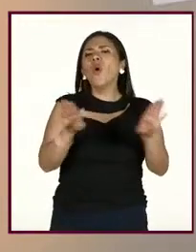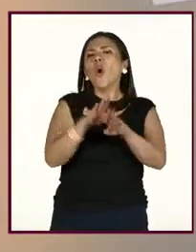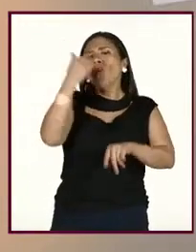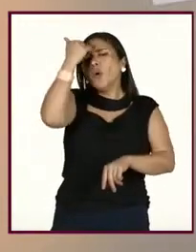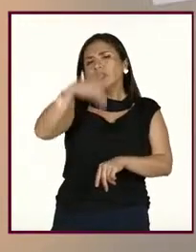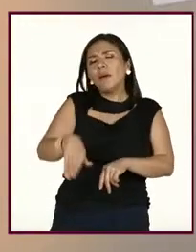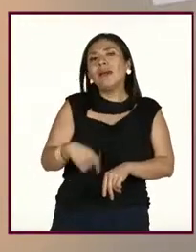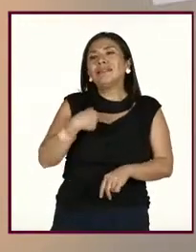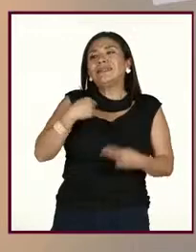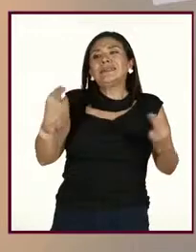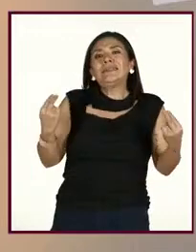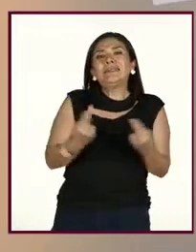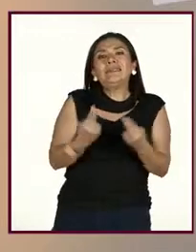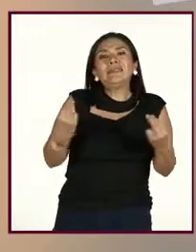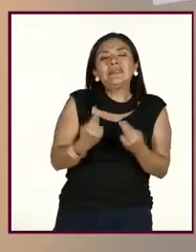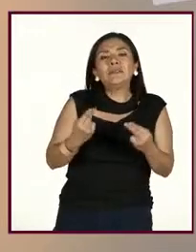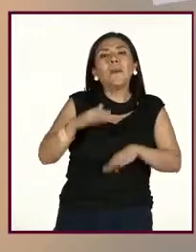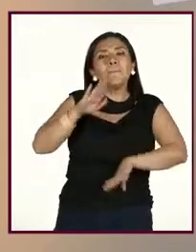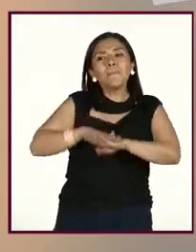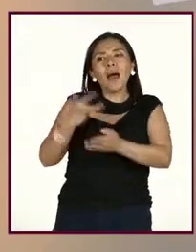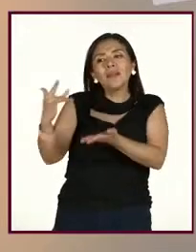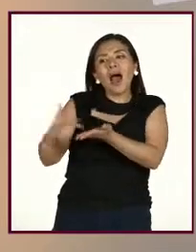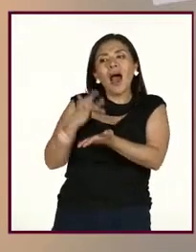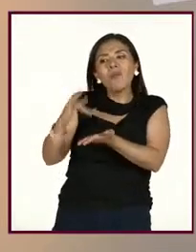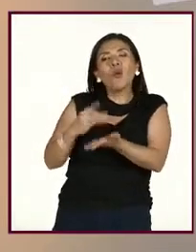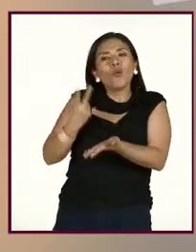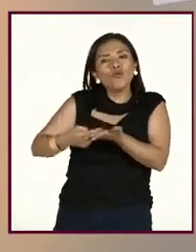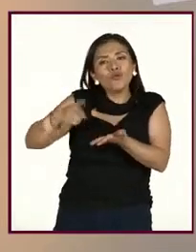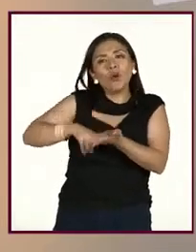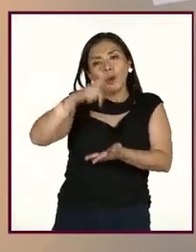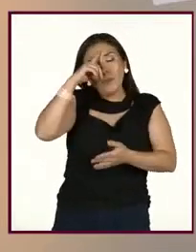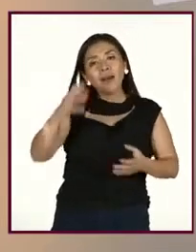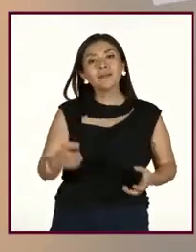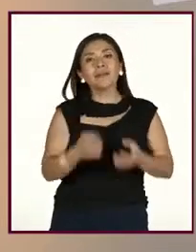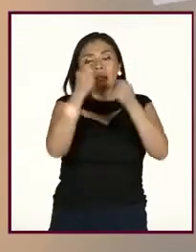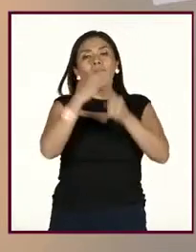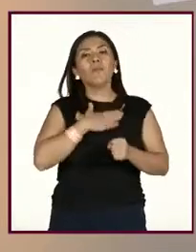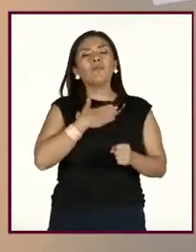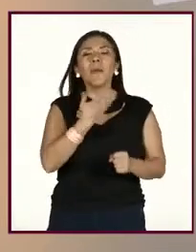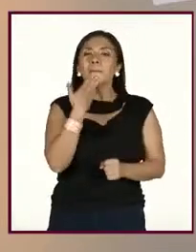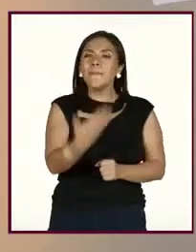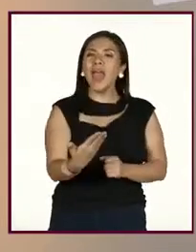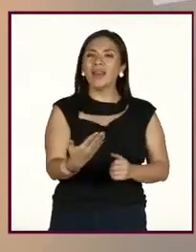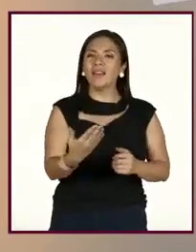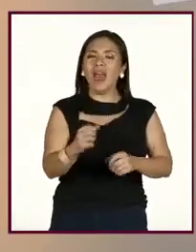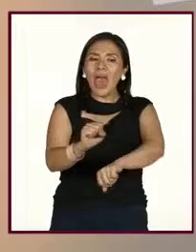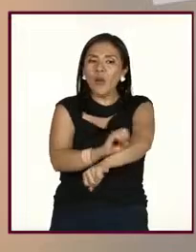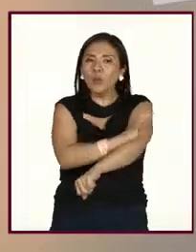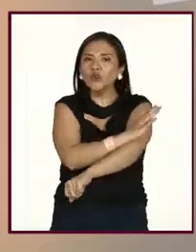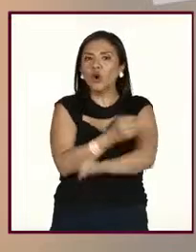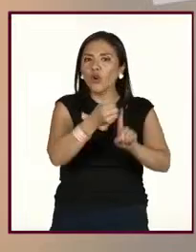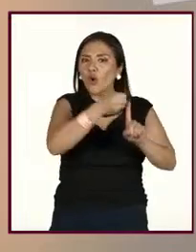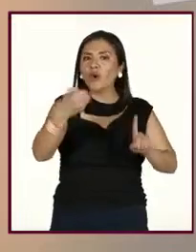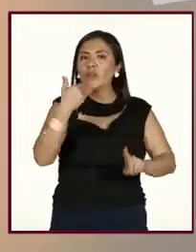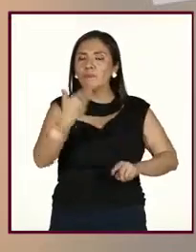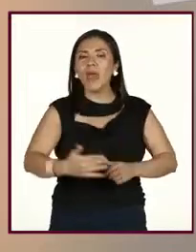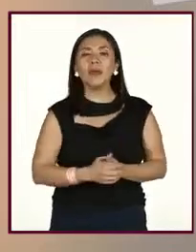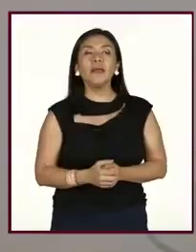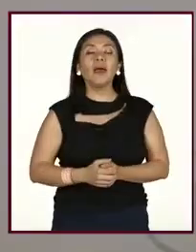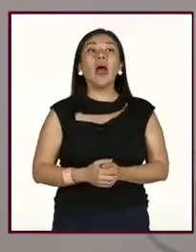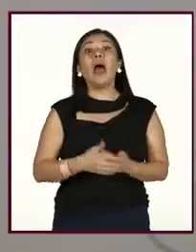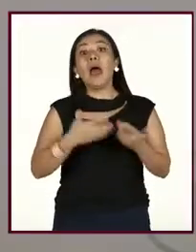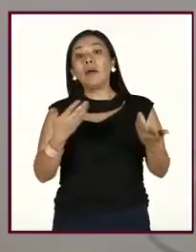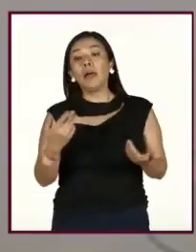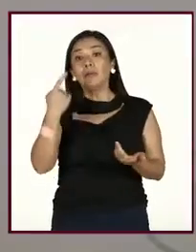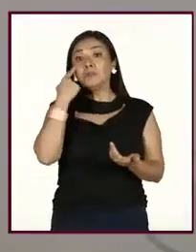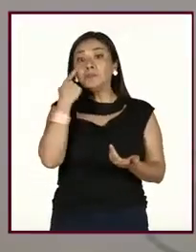momento se requiere apoyo adicional para recuperar una estabilidad emocional? Bueno, pues,